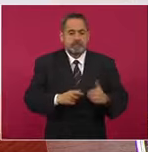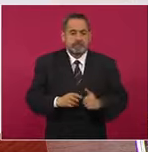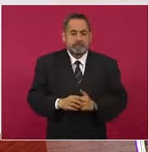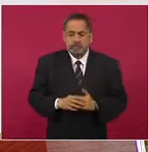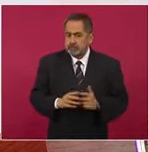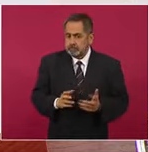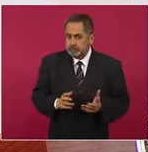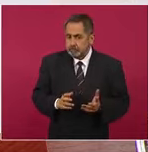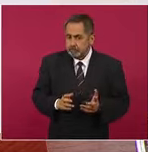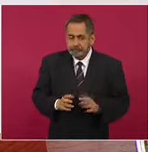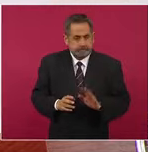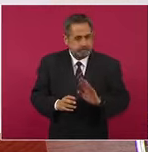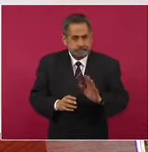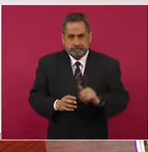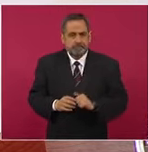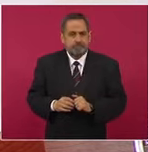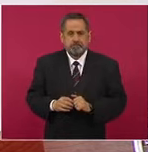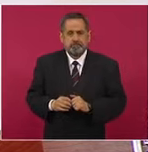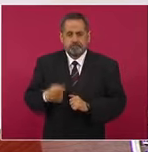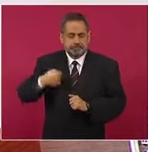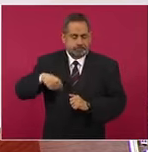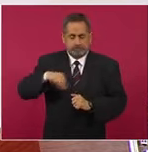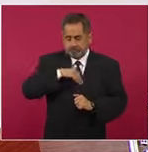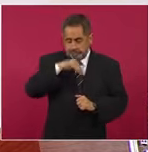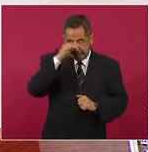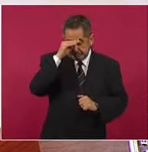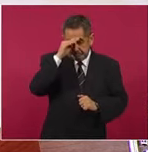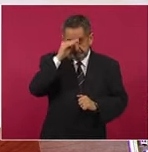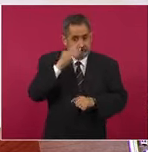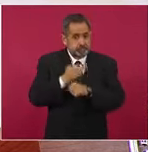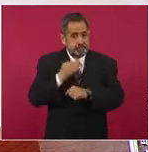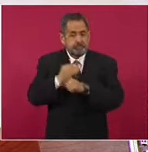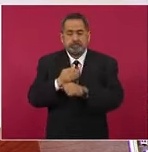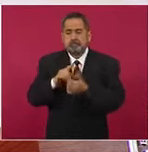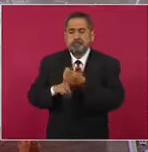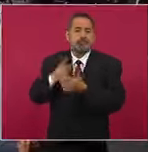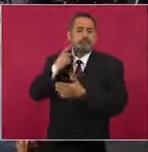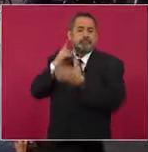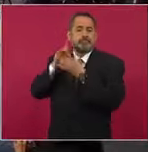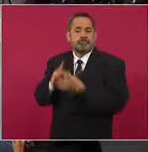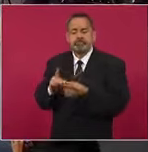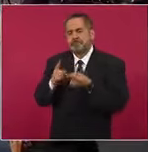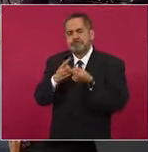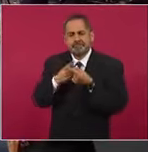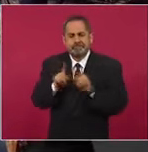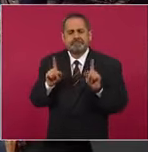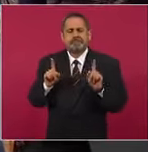Entonces, nosotros estamos aplicando una política distinta.